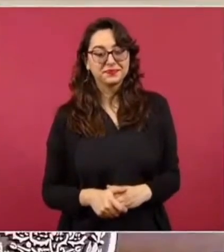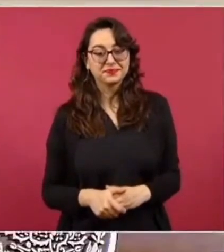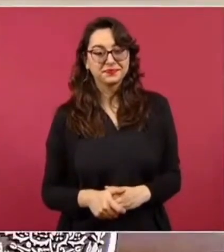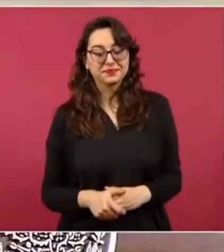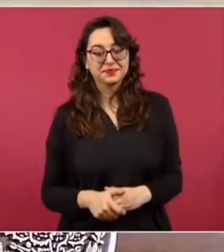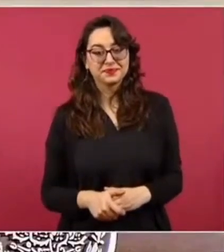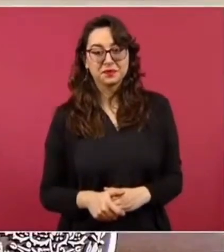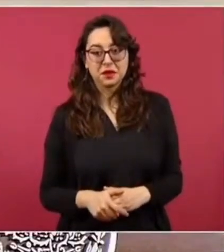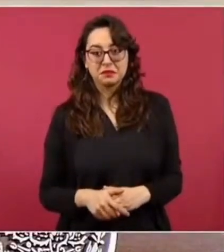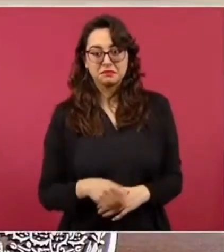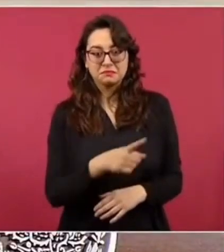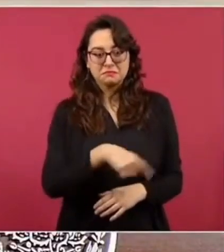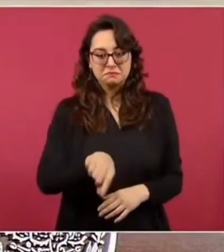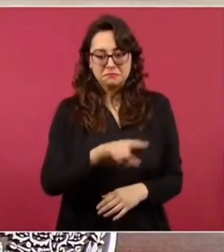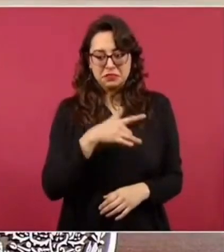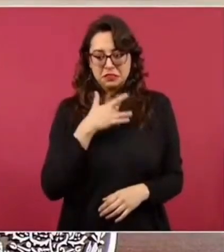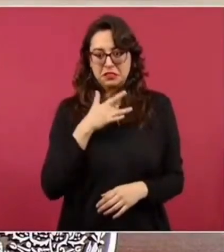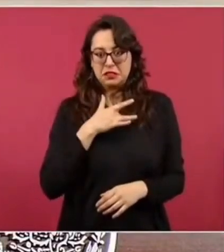silencio